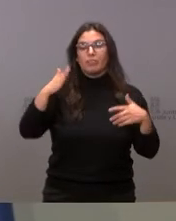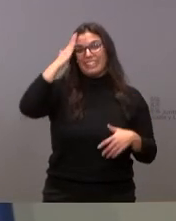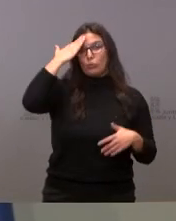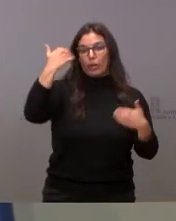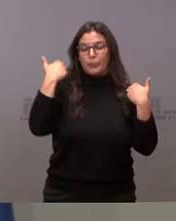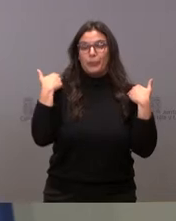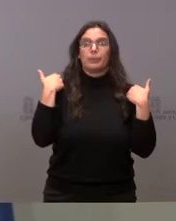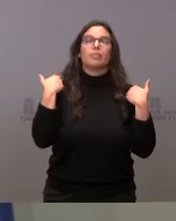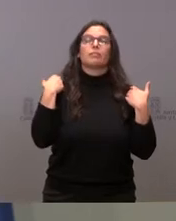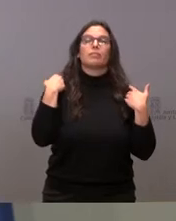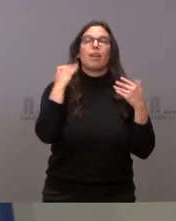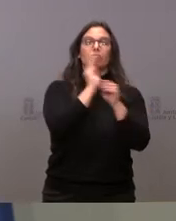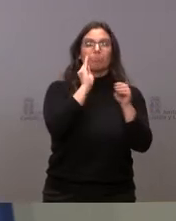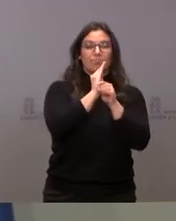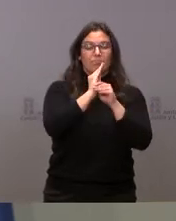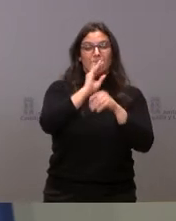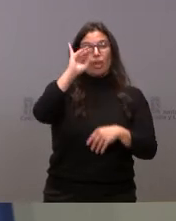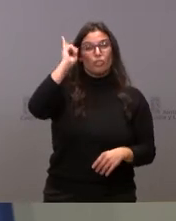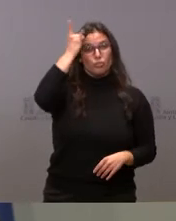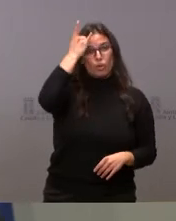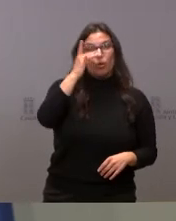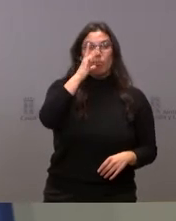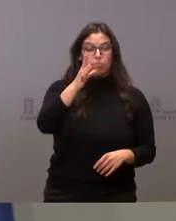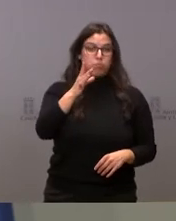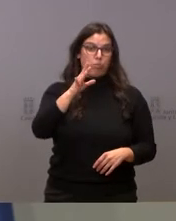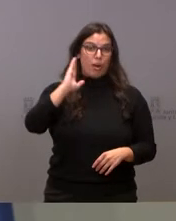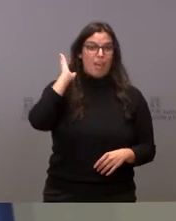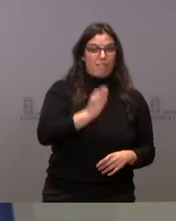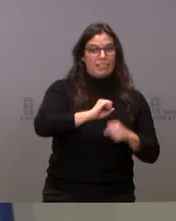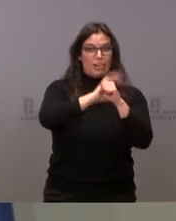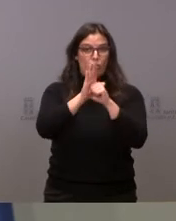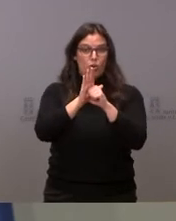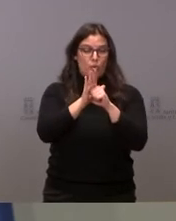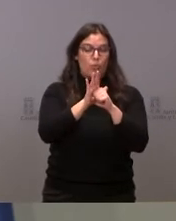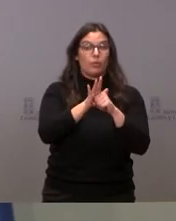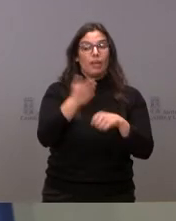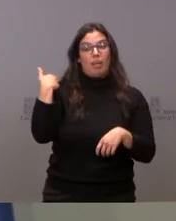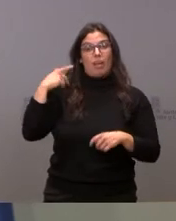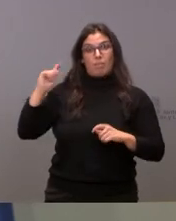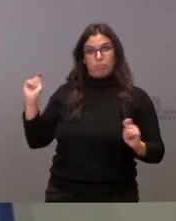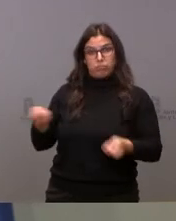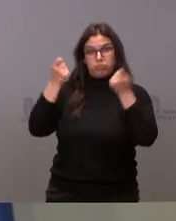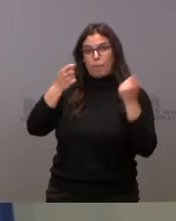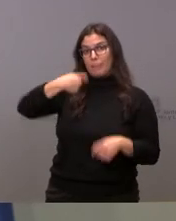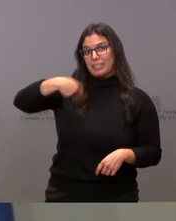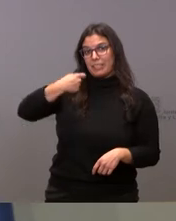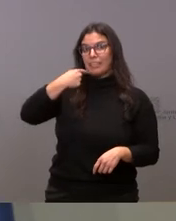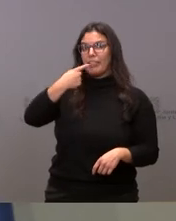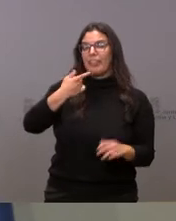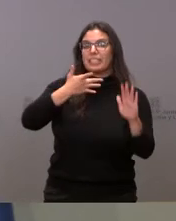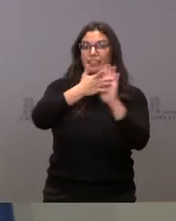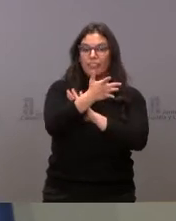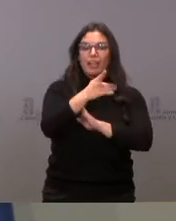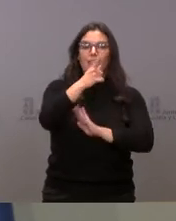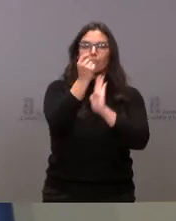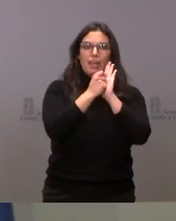de ganado de lidia por la situación provocada por la COVID-19. Como ya anunció nuestro presidente, se trata de la puesta en marcha de esta